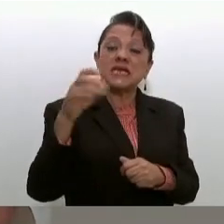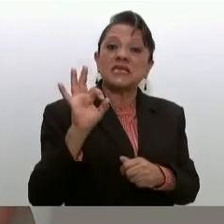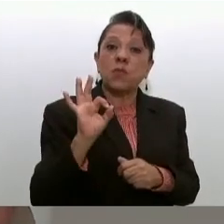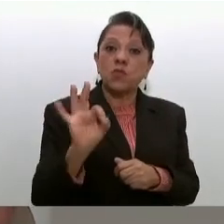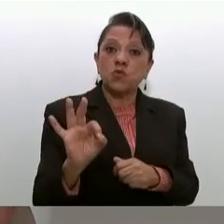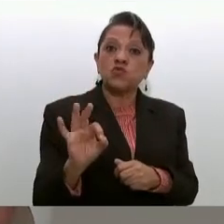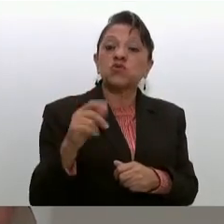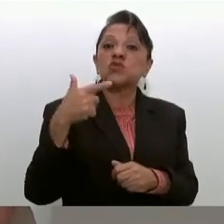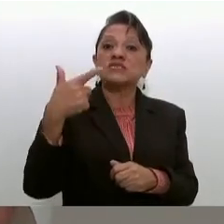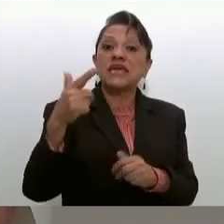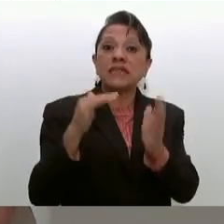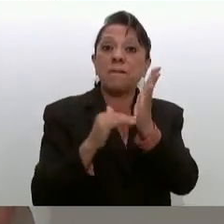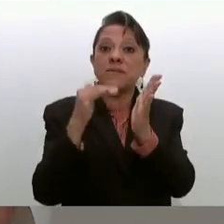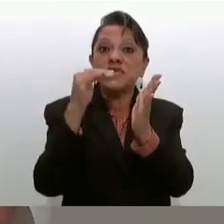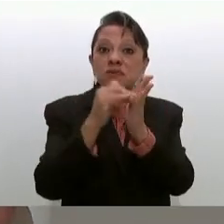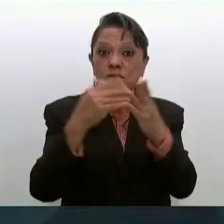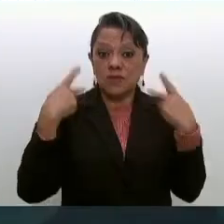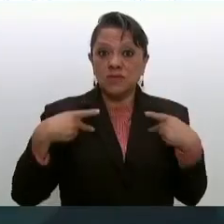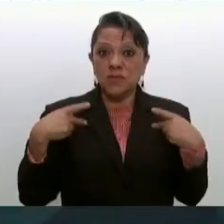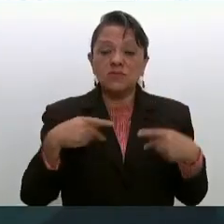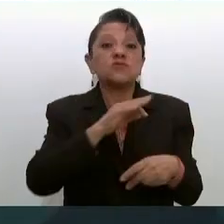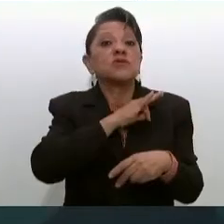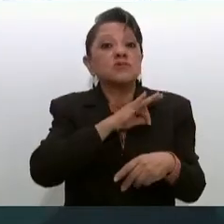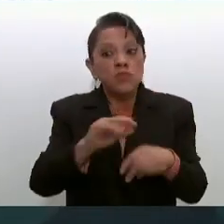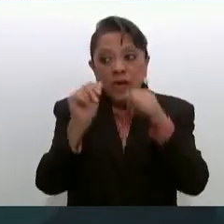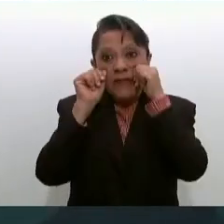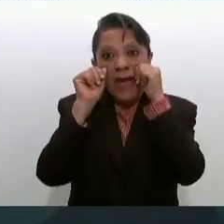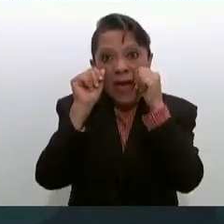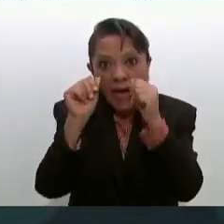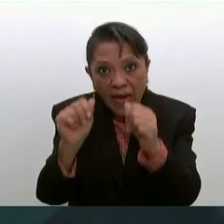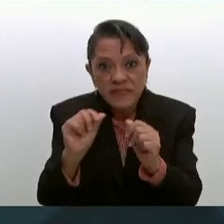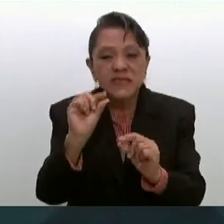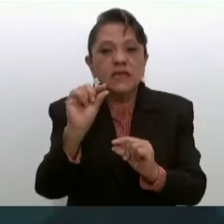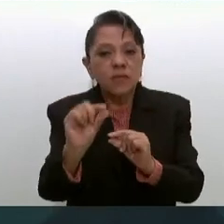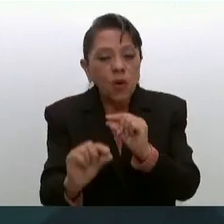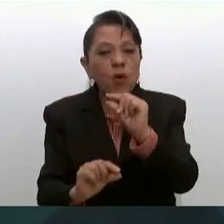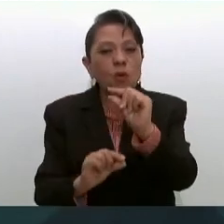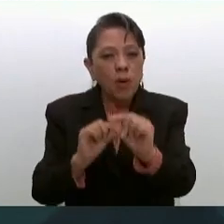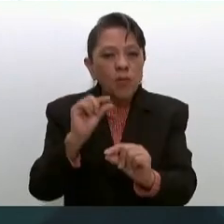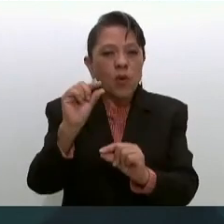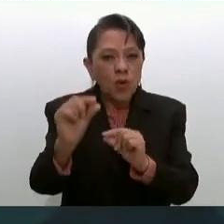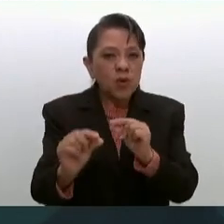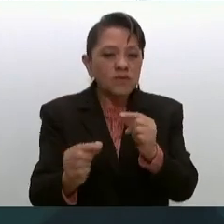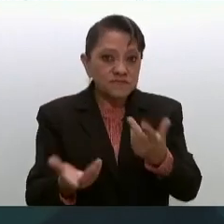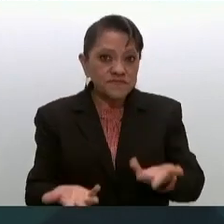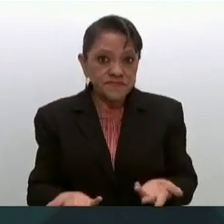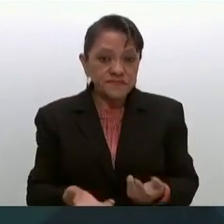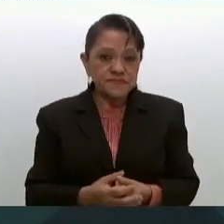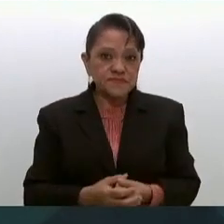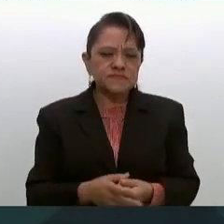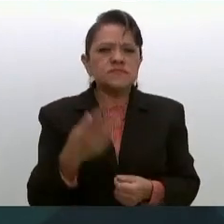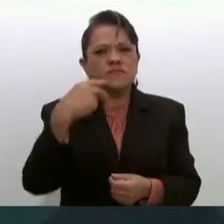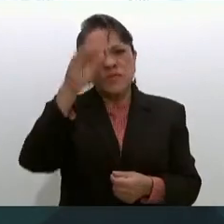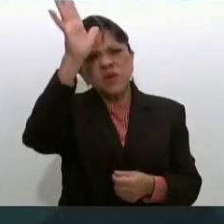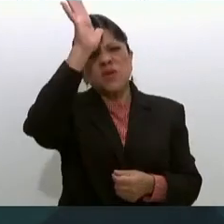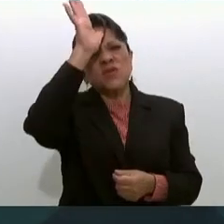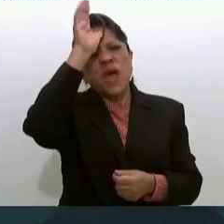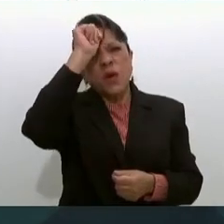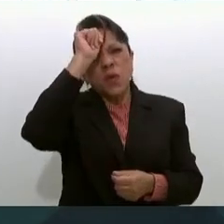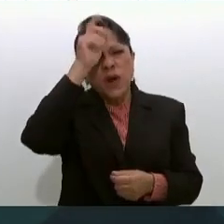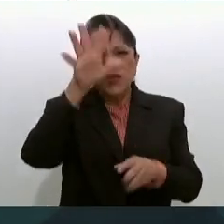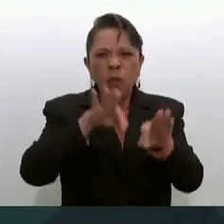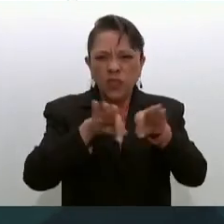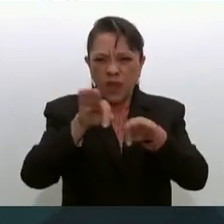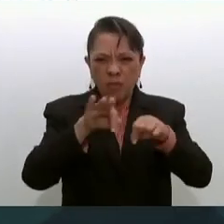habitantes. Ahí vamos y seguiremos en ello. Pero quisiera, de acuerdo a los ejes de acción,